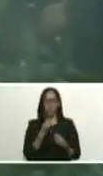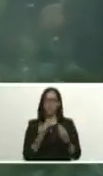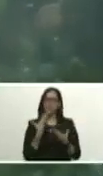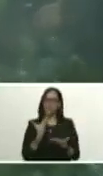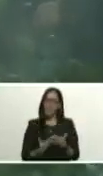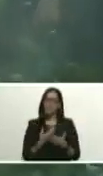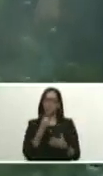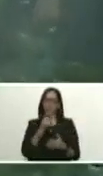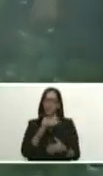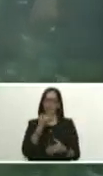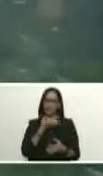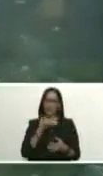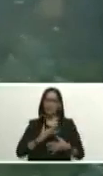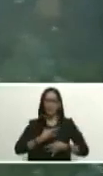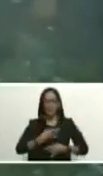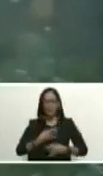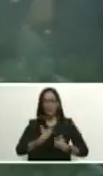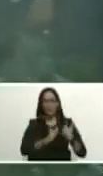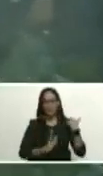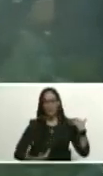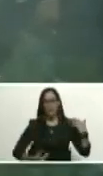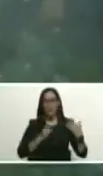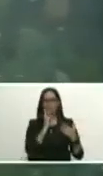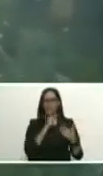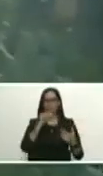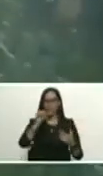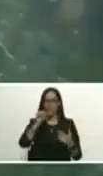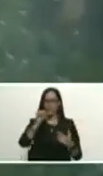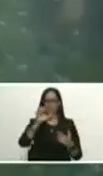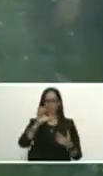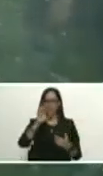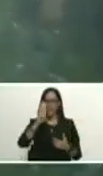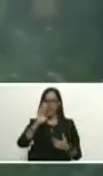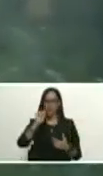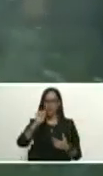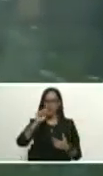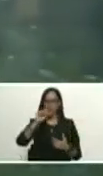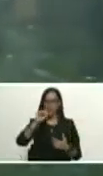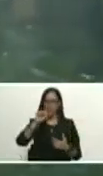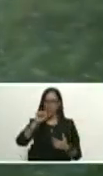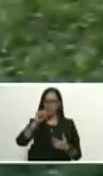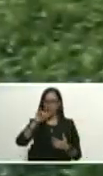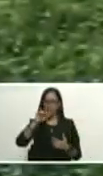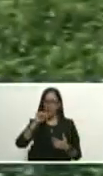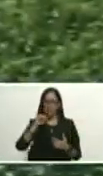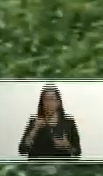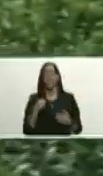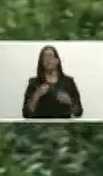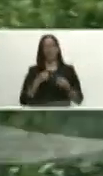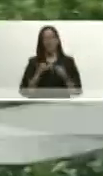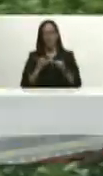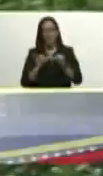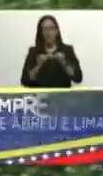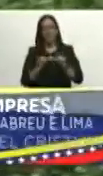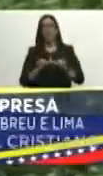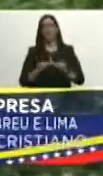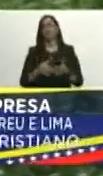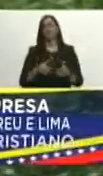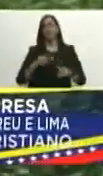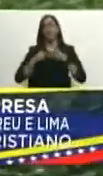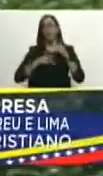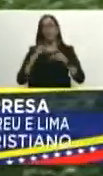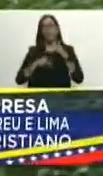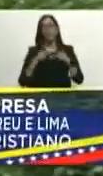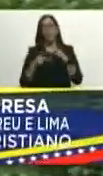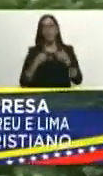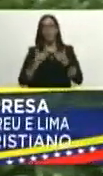placer presidente mi nombre es Sebastián García soy el ingeniero gerente de producción de la empresa Inversiones